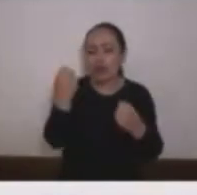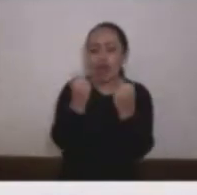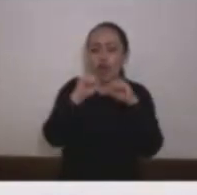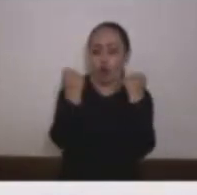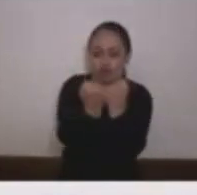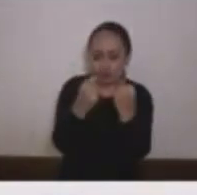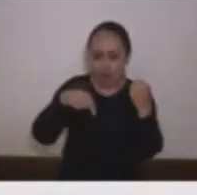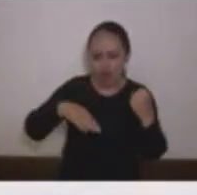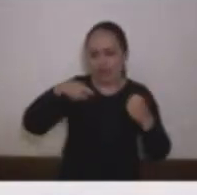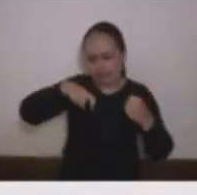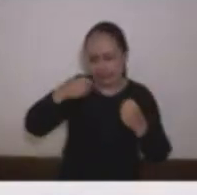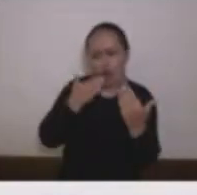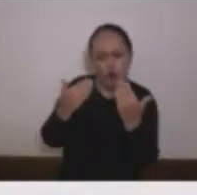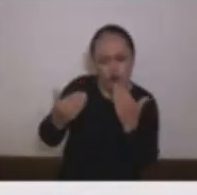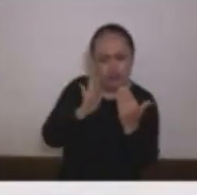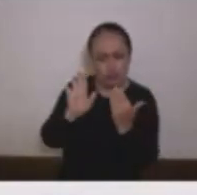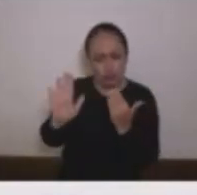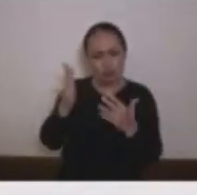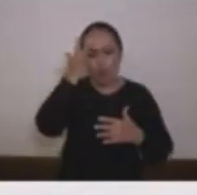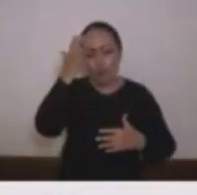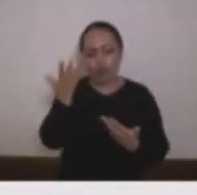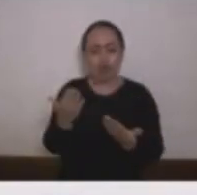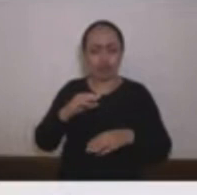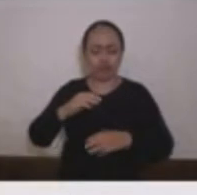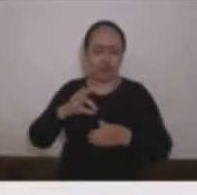control de la gestión fiscal de nuestro municipio a usted